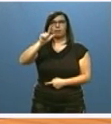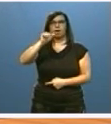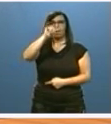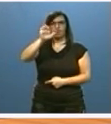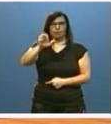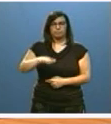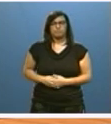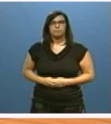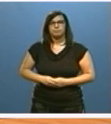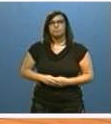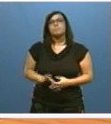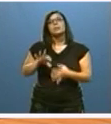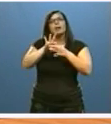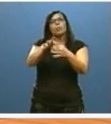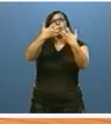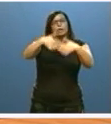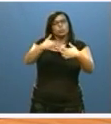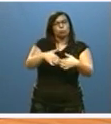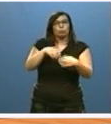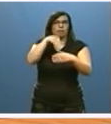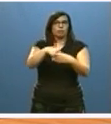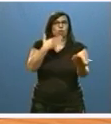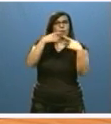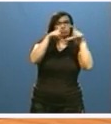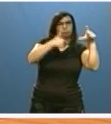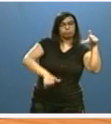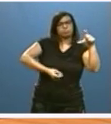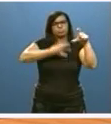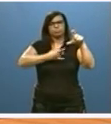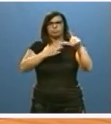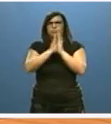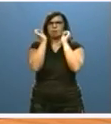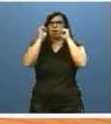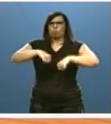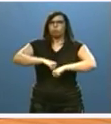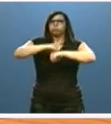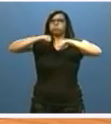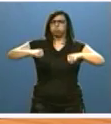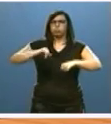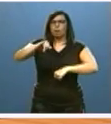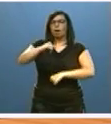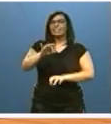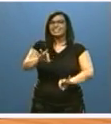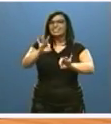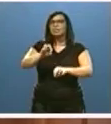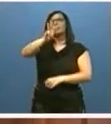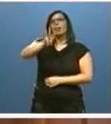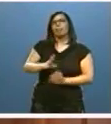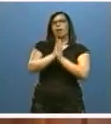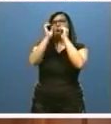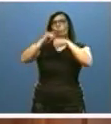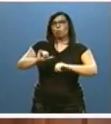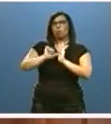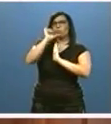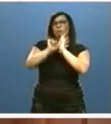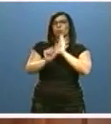En relación con la industria y en el marco del diálogo social, contamos con sólidos acuerdos en vigor. En particular, el tercer acuerdo marco para la competitividad